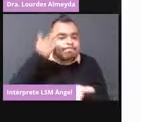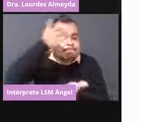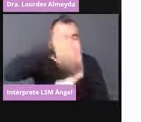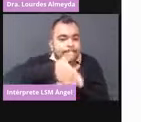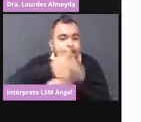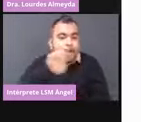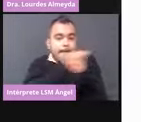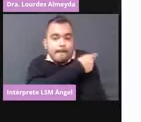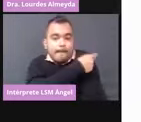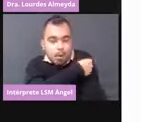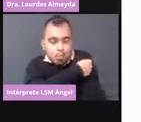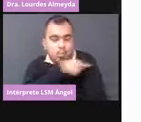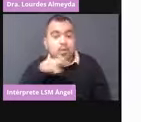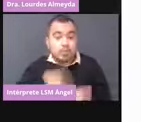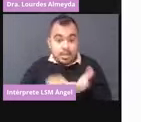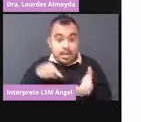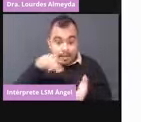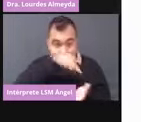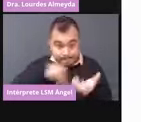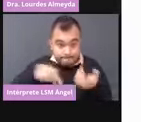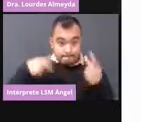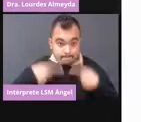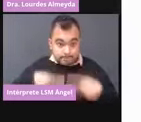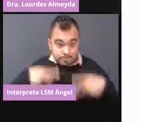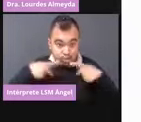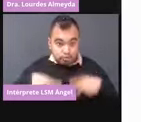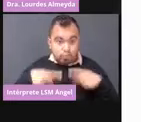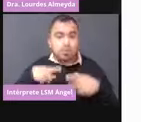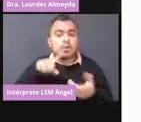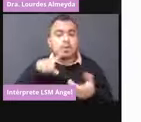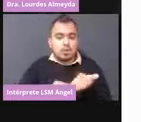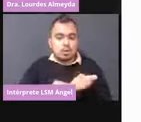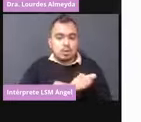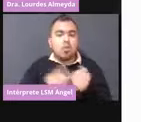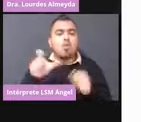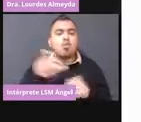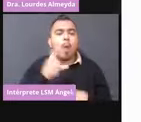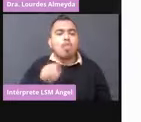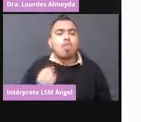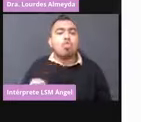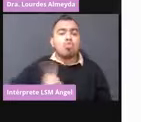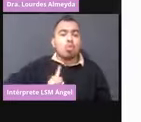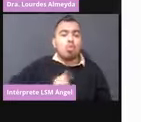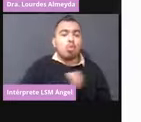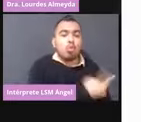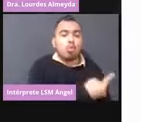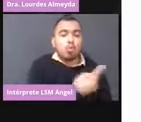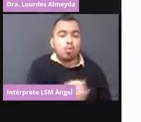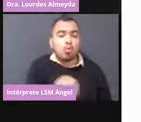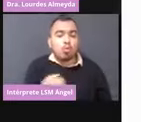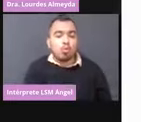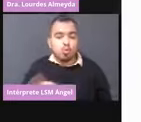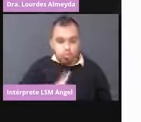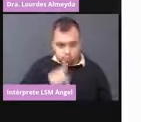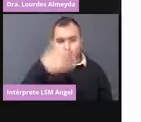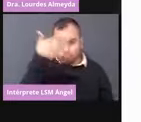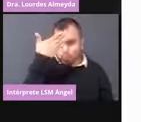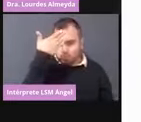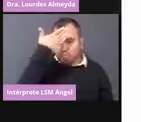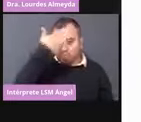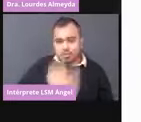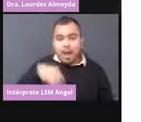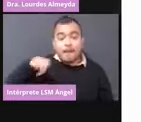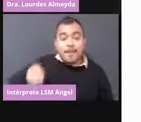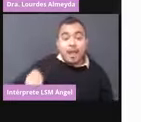pacientes que está a ingreso y confirmación del turno. Ustedes saben que se están llamando a los adultos mayores, se están haciendo